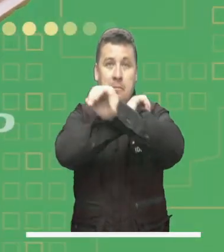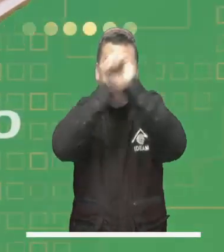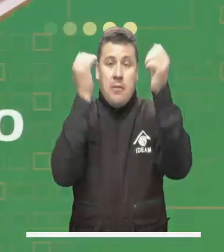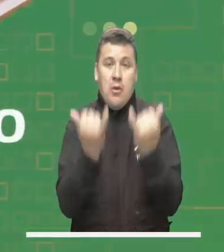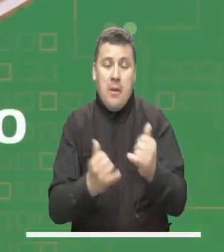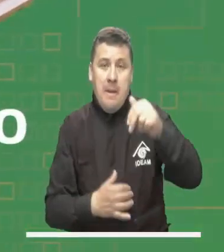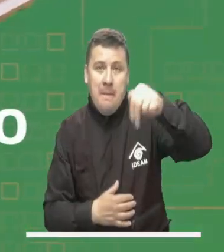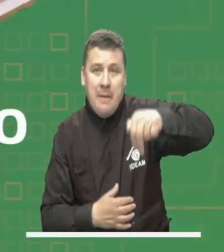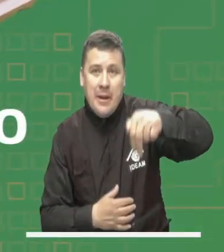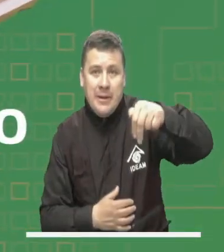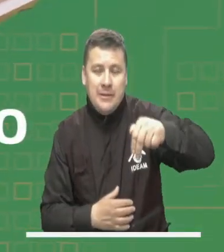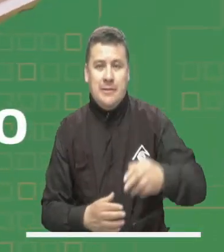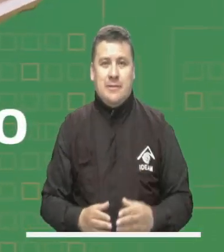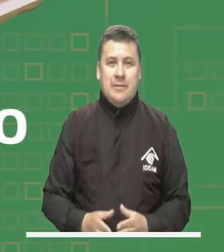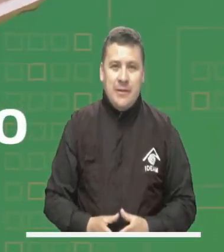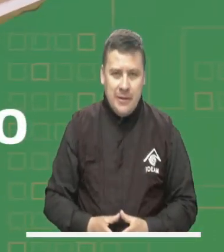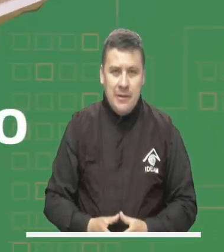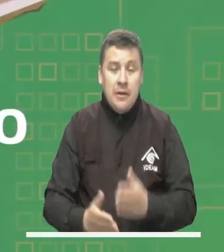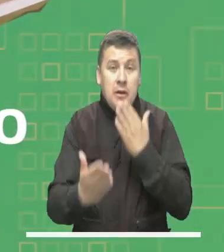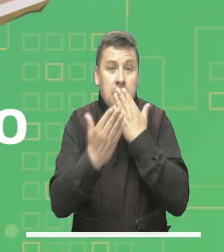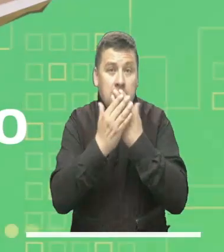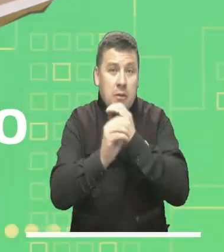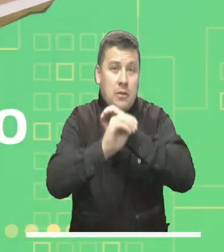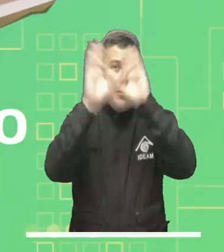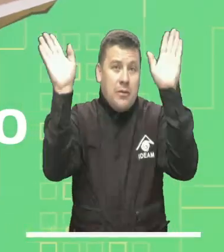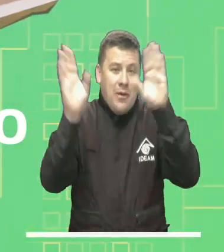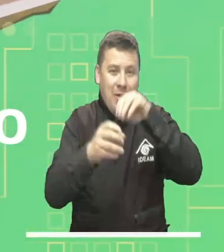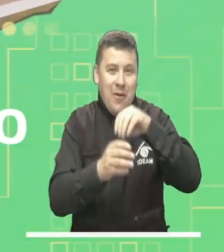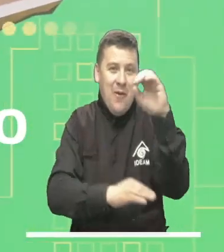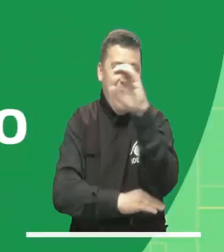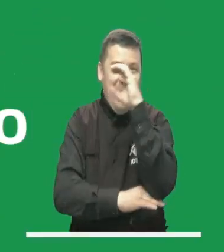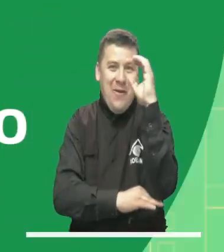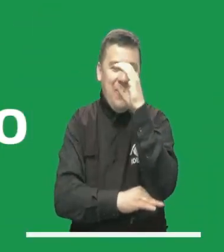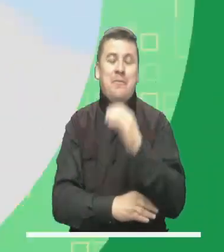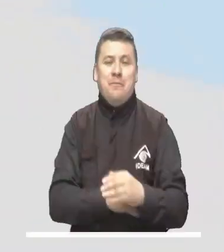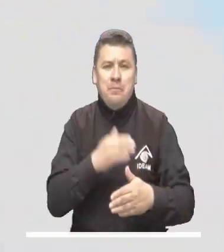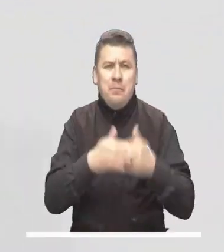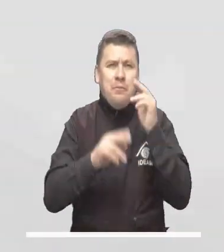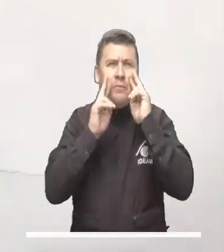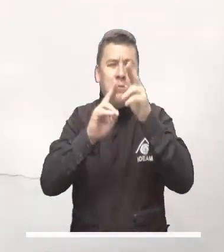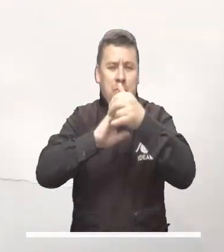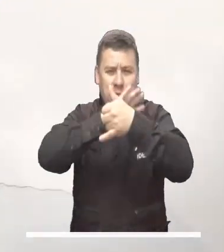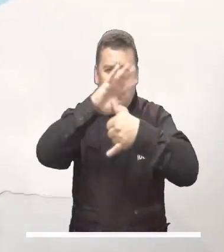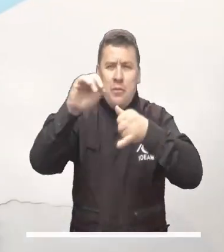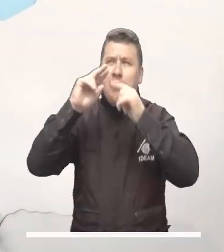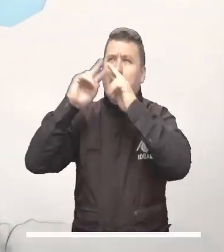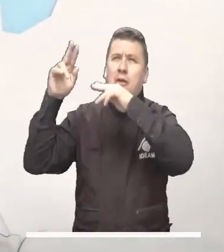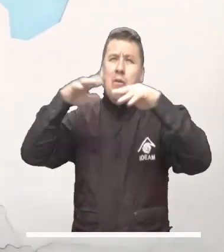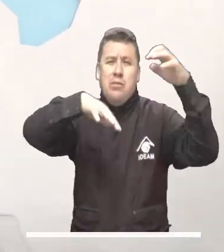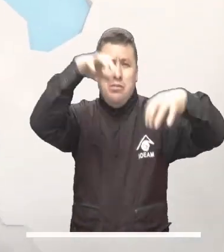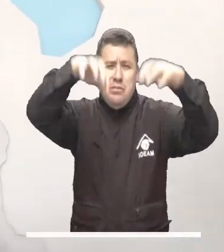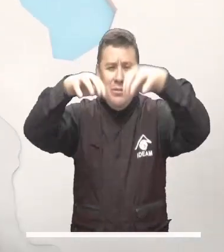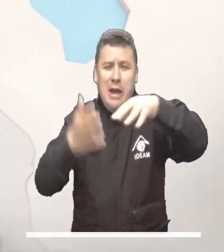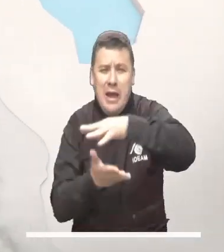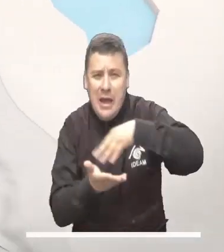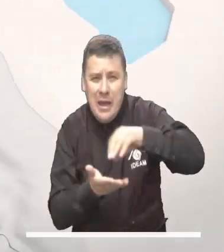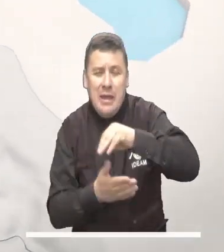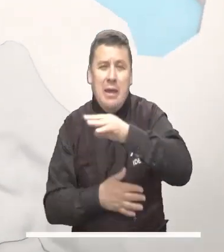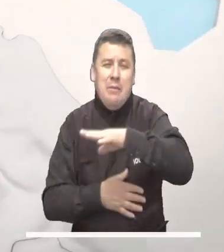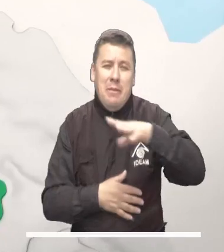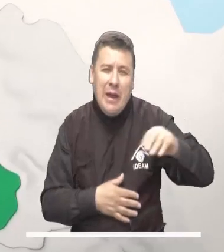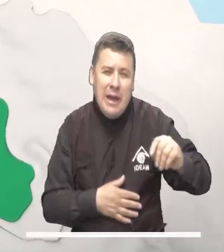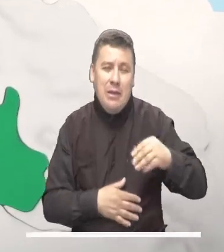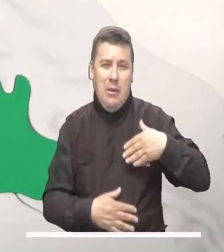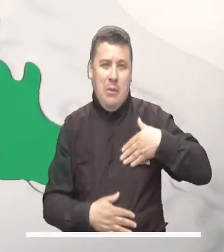de la mañana del martes. Muy buenos días, Colombia. En la región Caribe se mantienen precipitaciones en